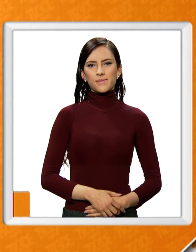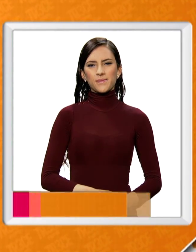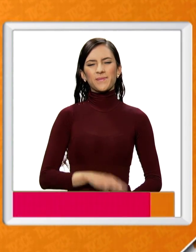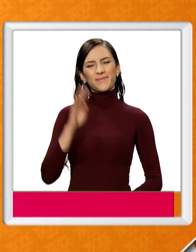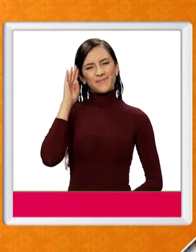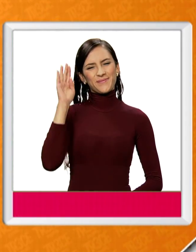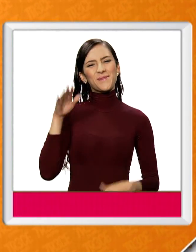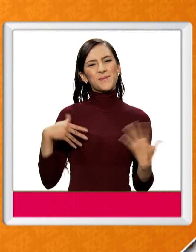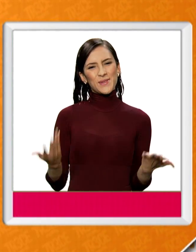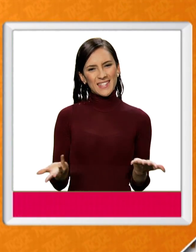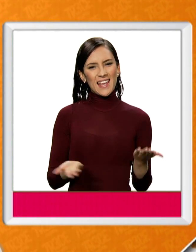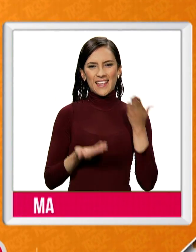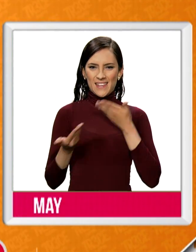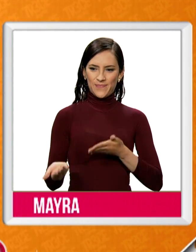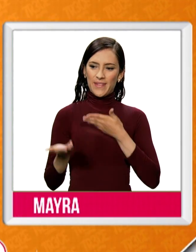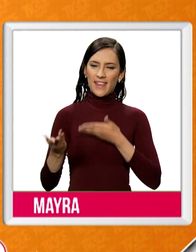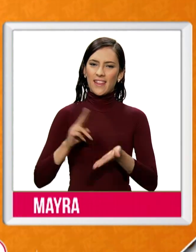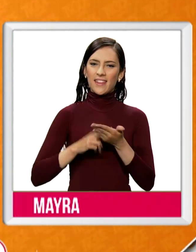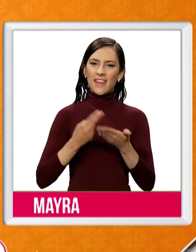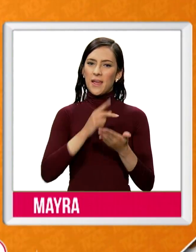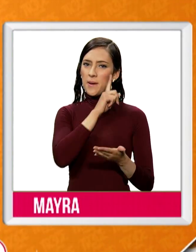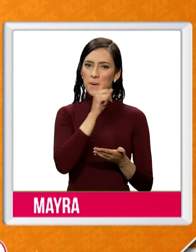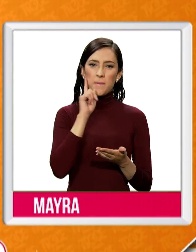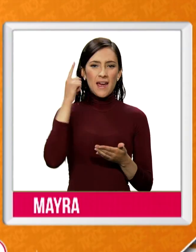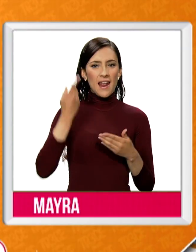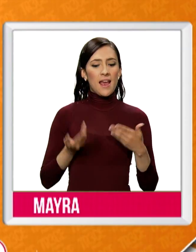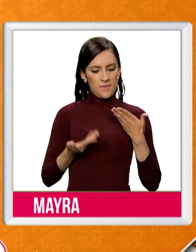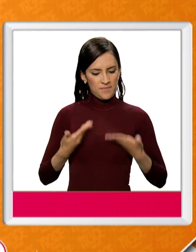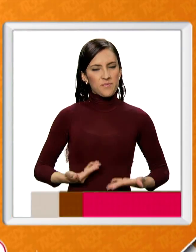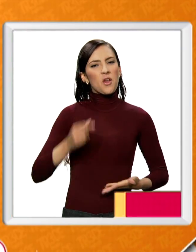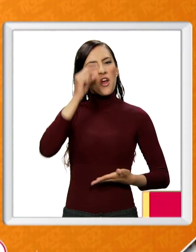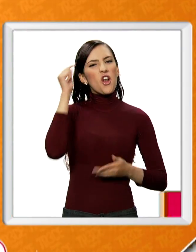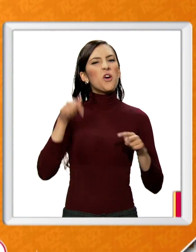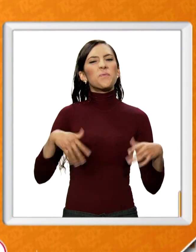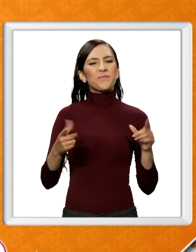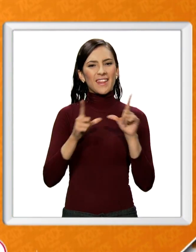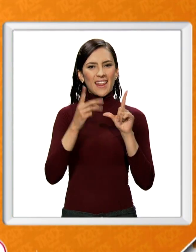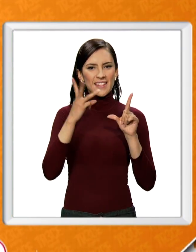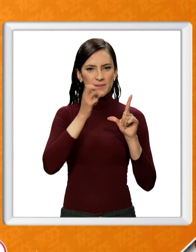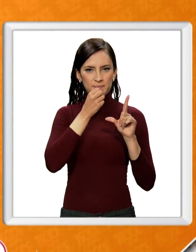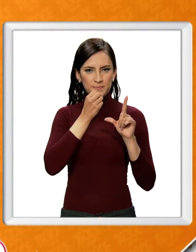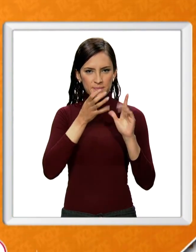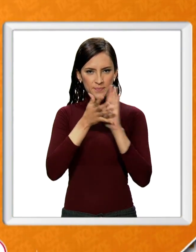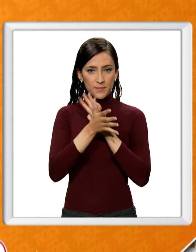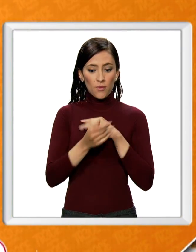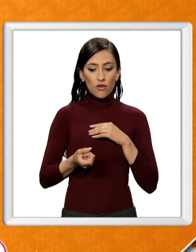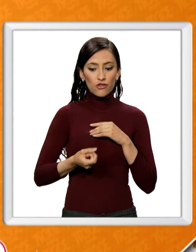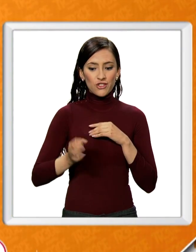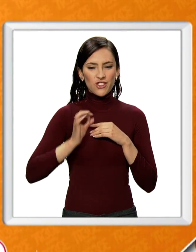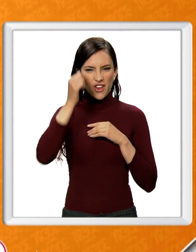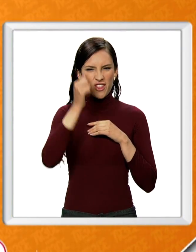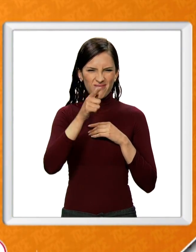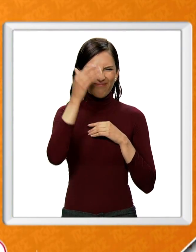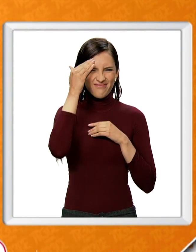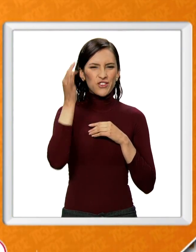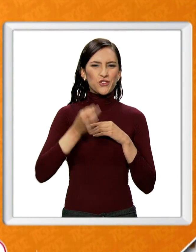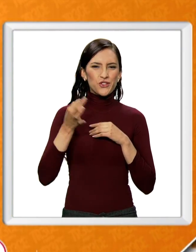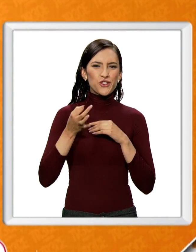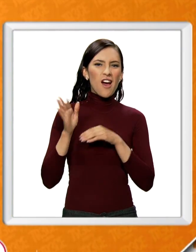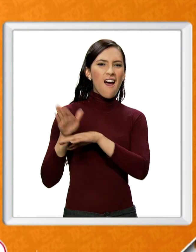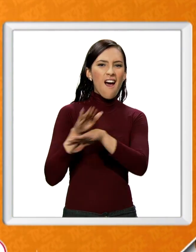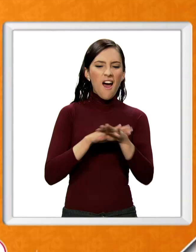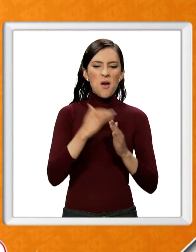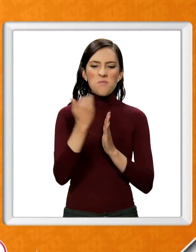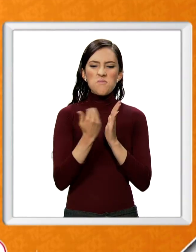¿Qué más? Bienvenidos, ella es Mayra, yo soy López y estas las noticias en 13 News. Llega el fin de semana y como siempre tenemos para ustedes